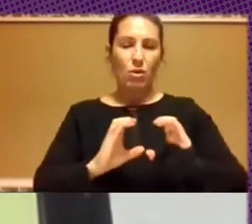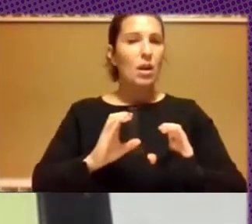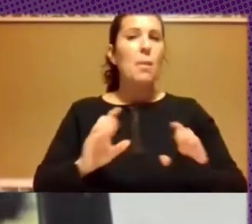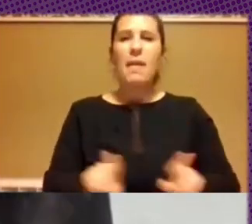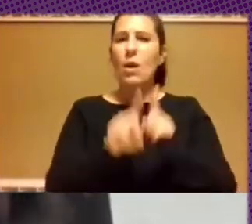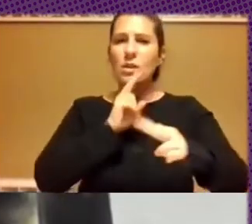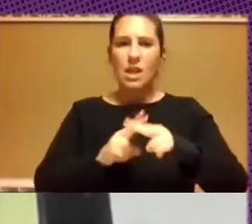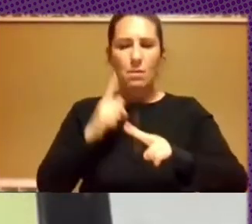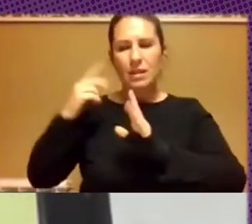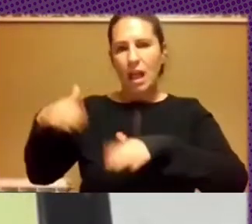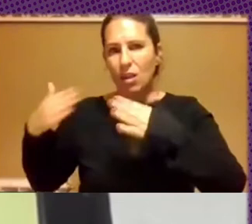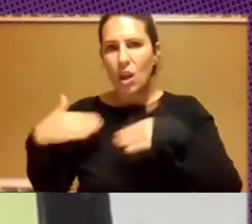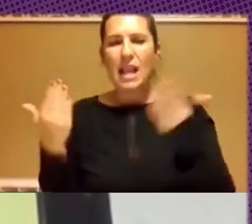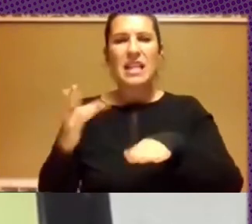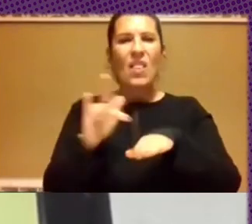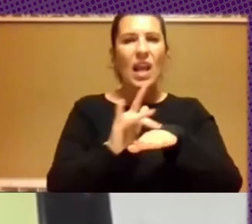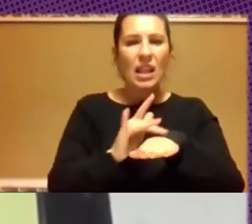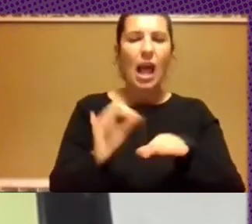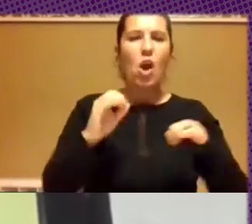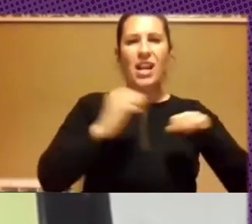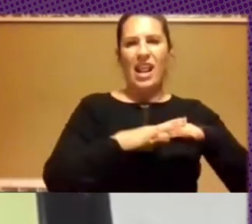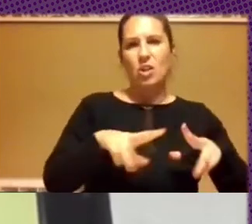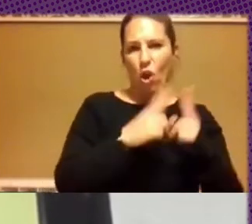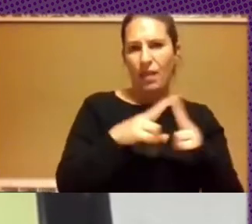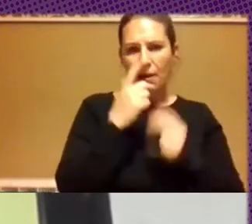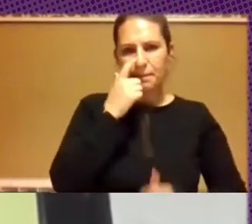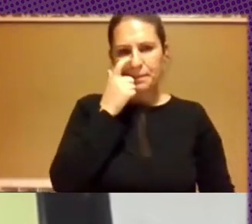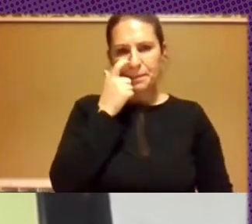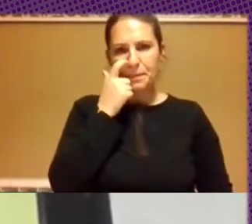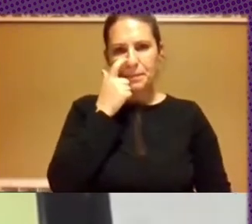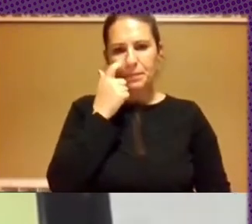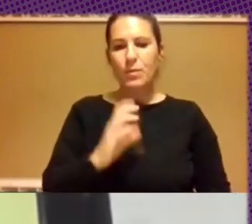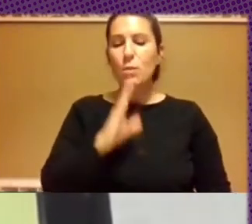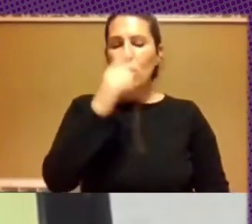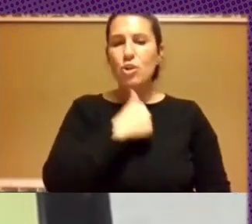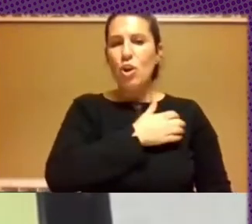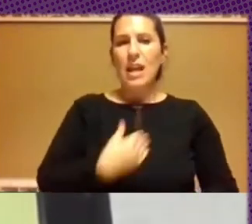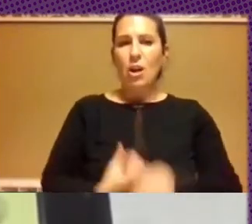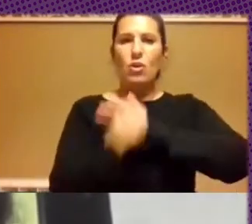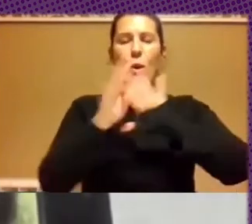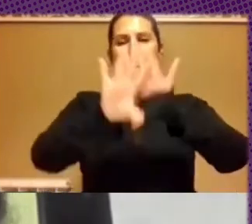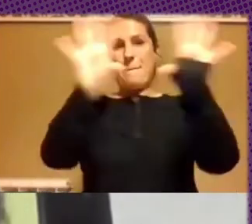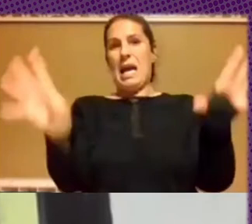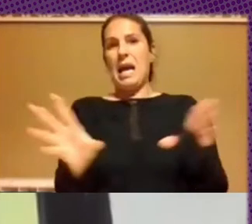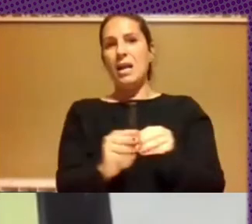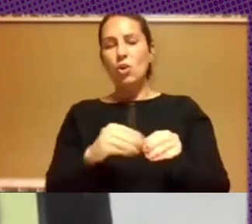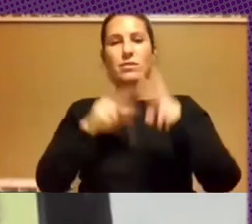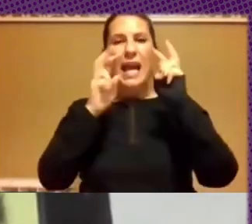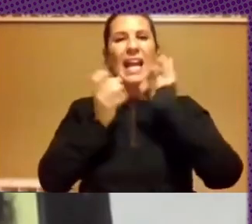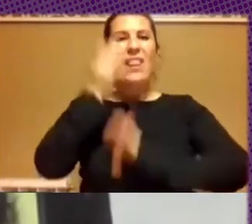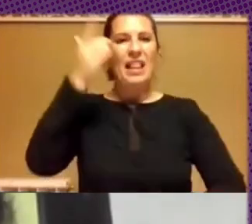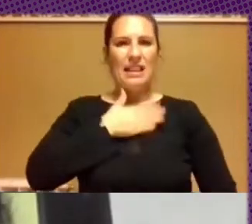digitales, las redes sociales. Entonces yo quiero hacer como un primer gran marco en torno del porqué de esta iniciativa.